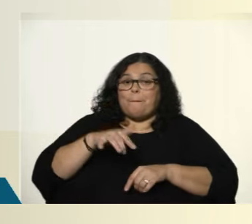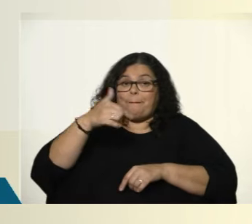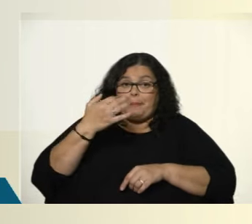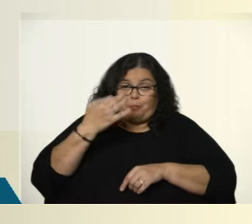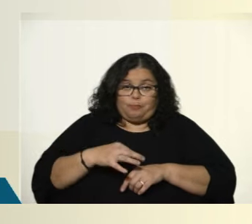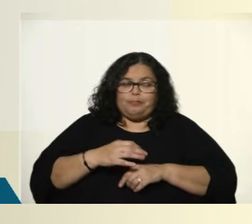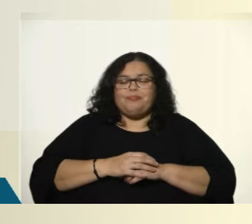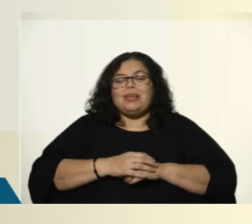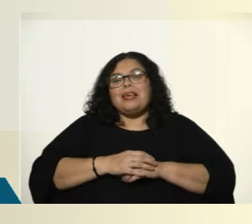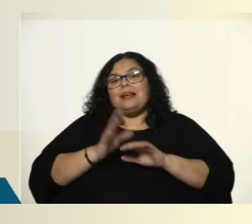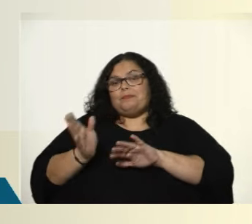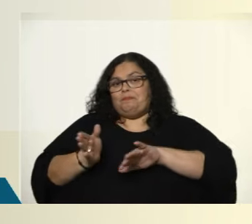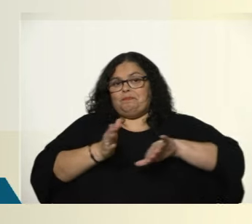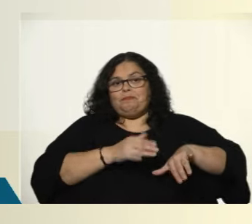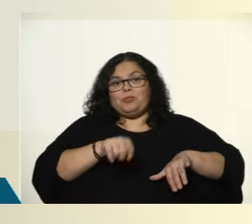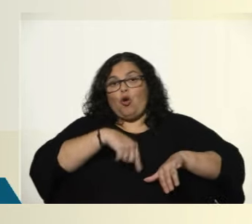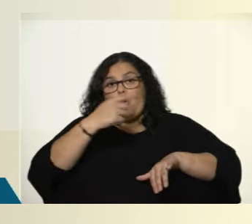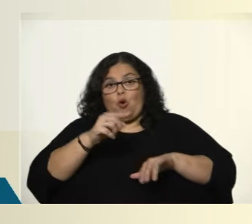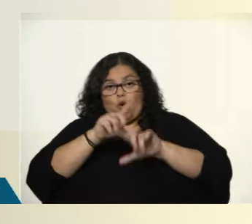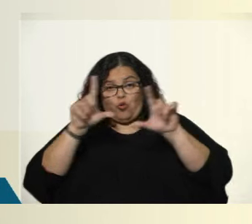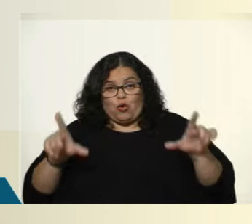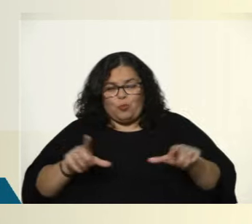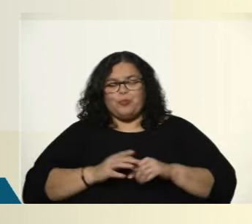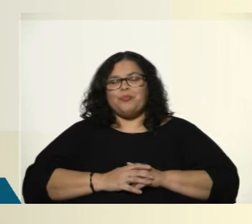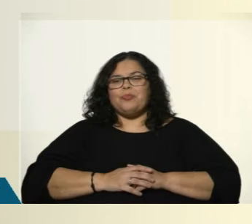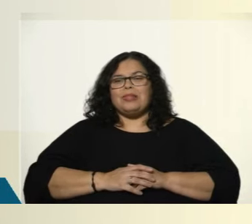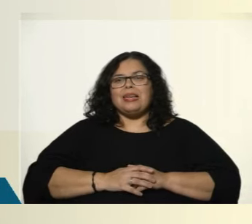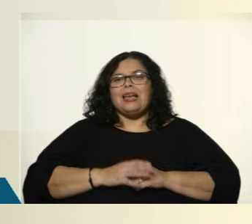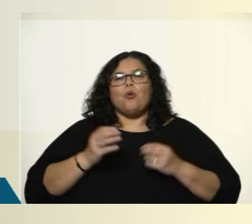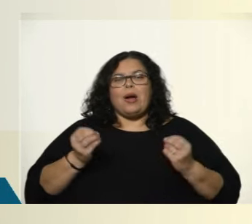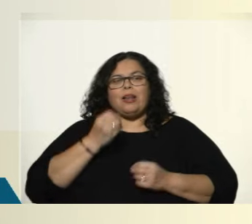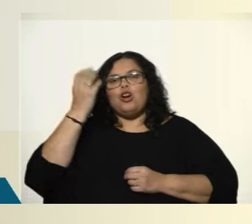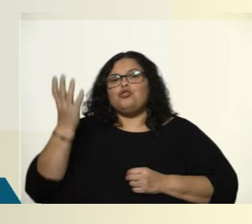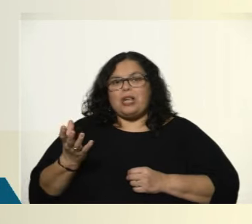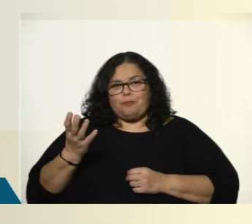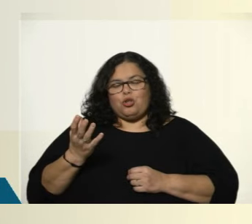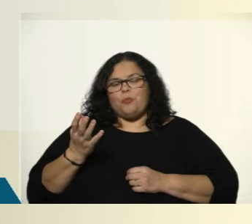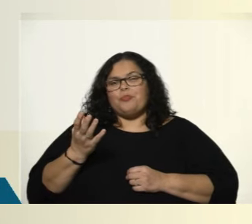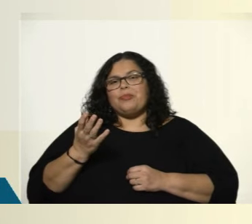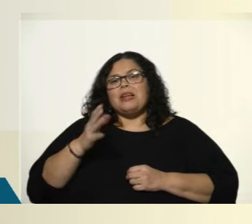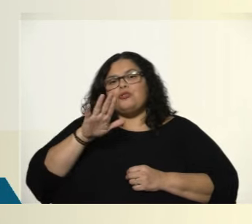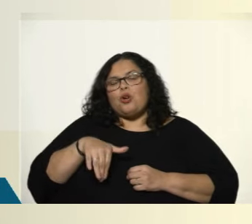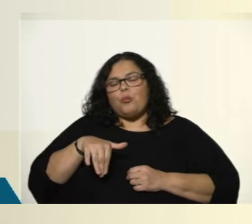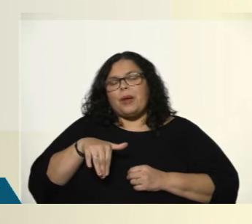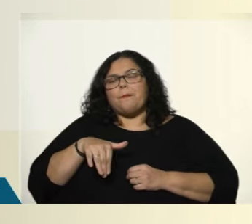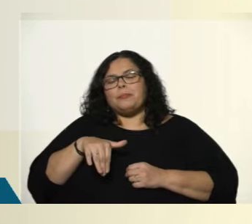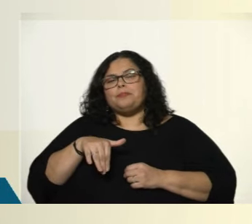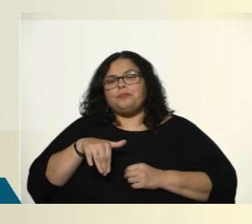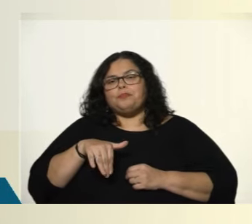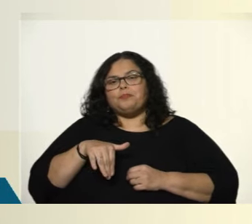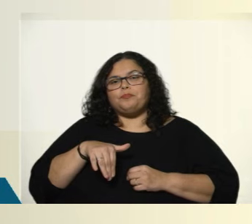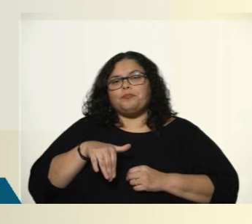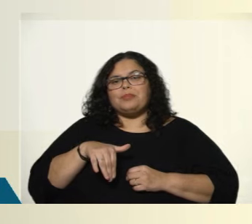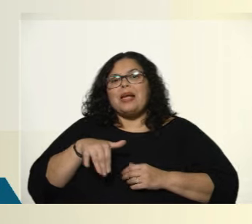precisamente ahora vale la pena meternos en otras dimensiones. Y es ese concepto al que me refiero ahora, que tiene que ver con lo